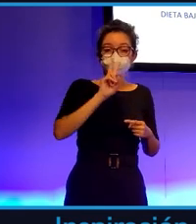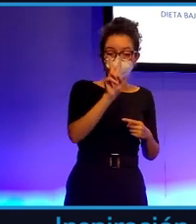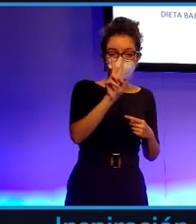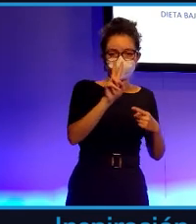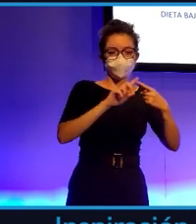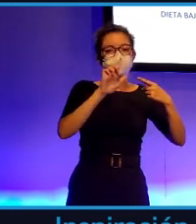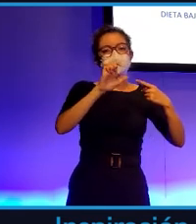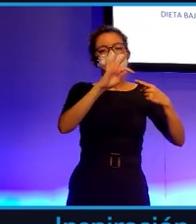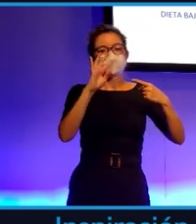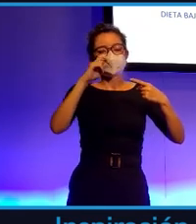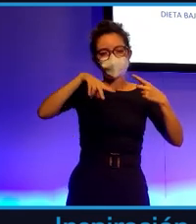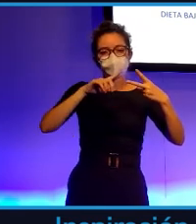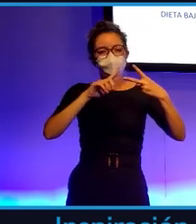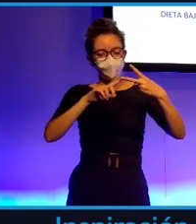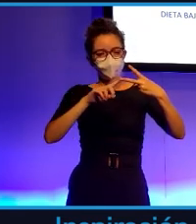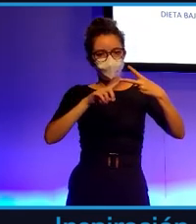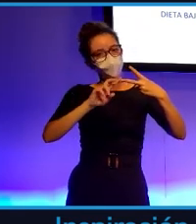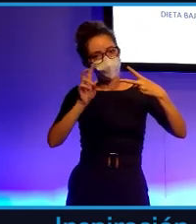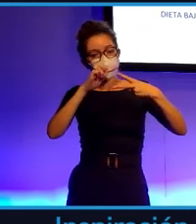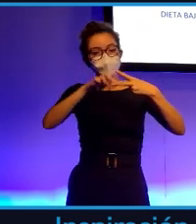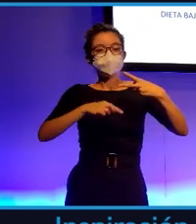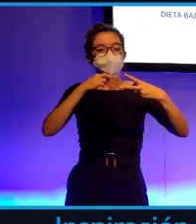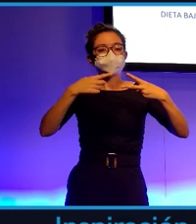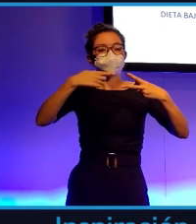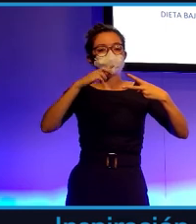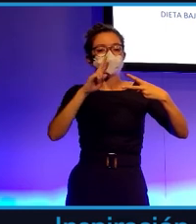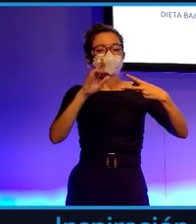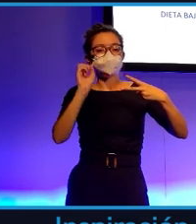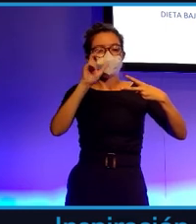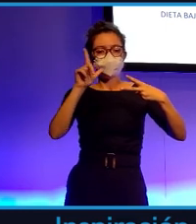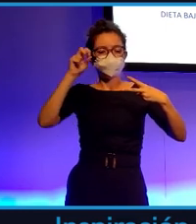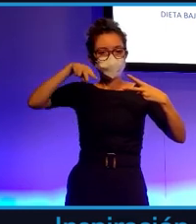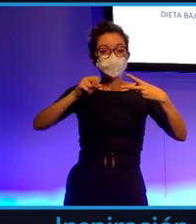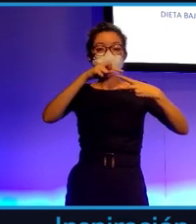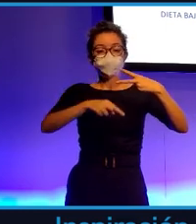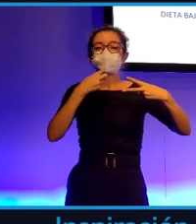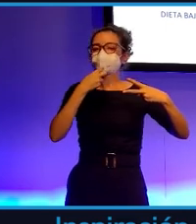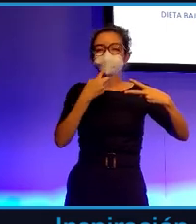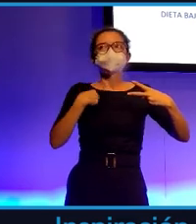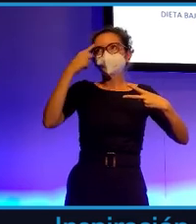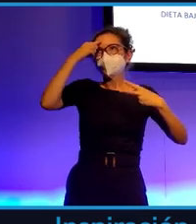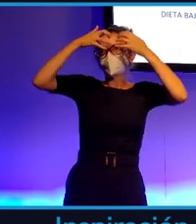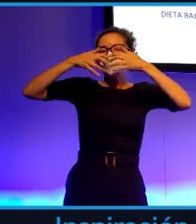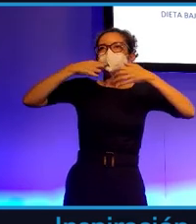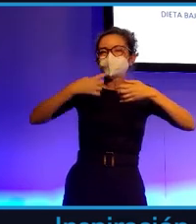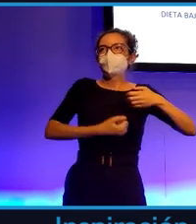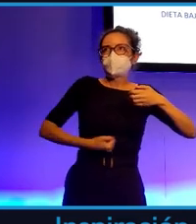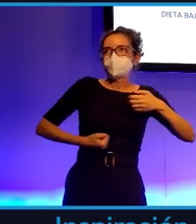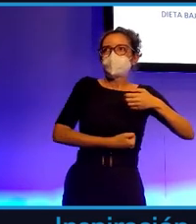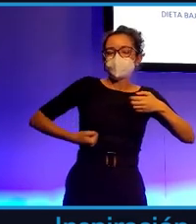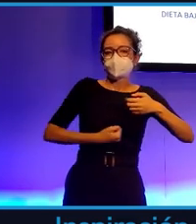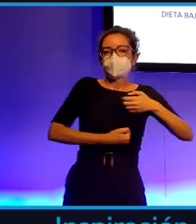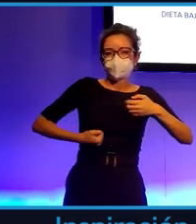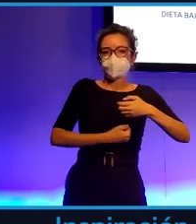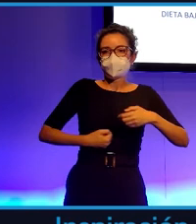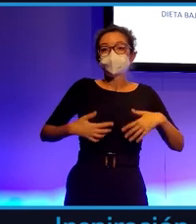cerebro que tienes hambre o que nunca tienes suficiente. El tener esta información hace pues que adaptes tu